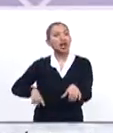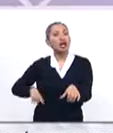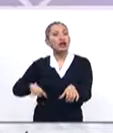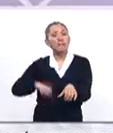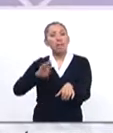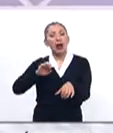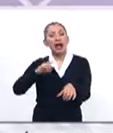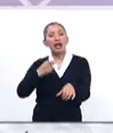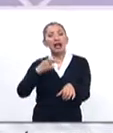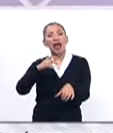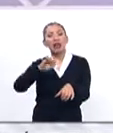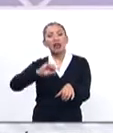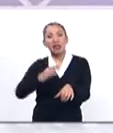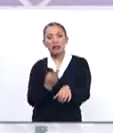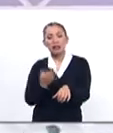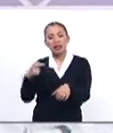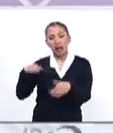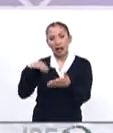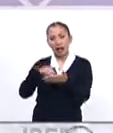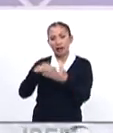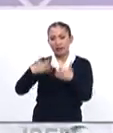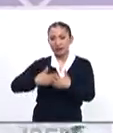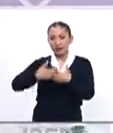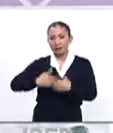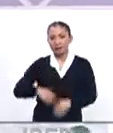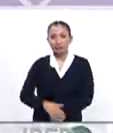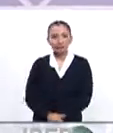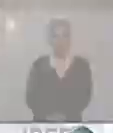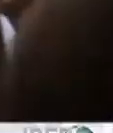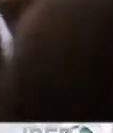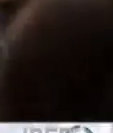de Bangladesh está implementando en las fábricas.